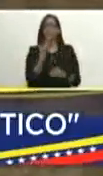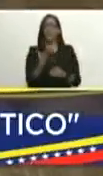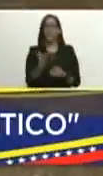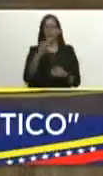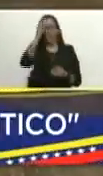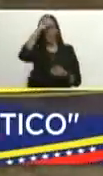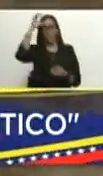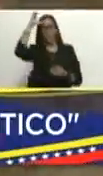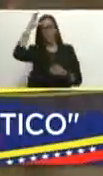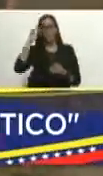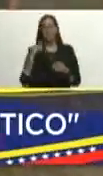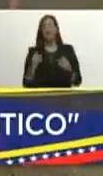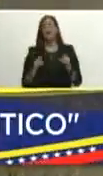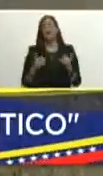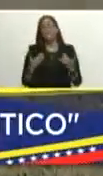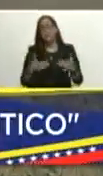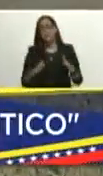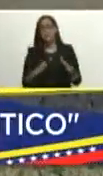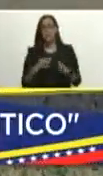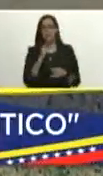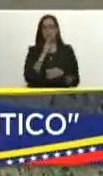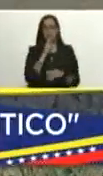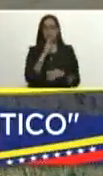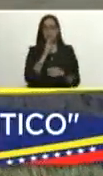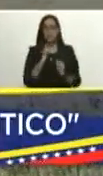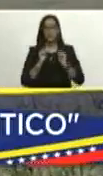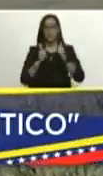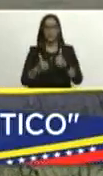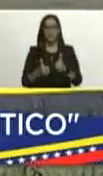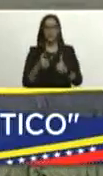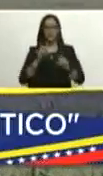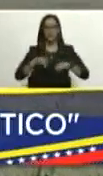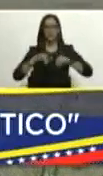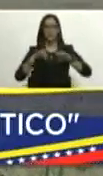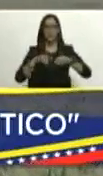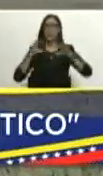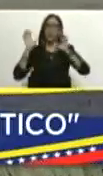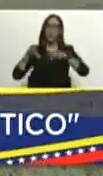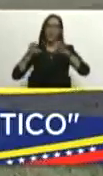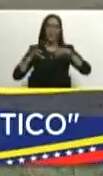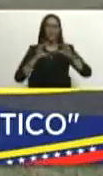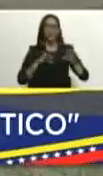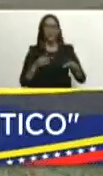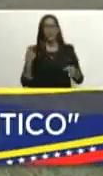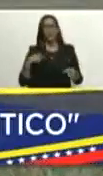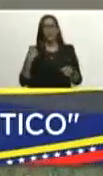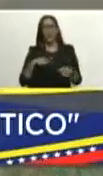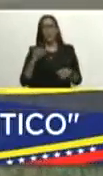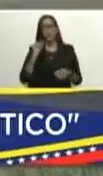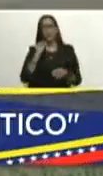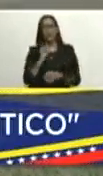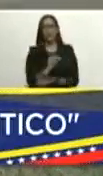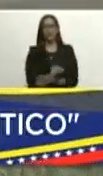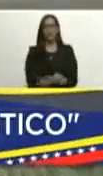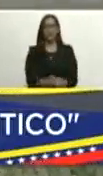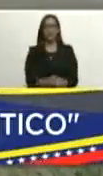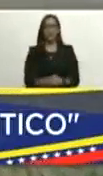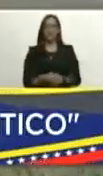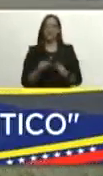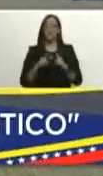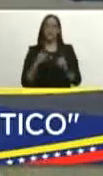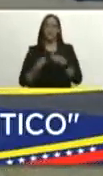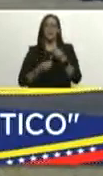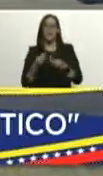difícil que fue en un comienzo la siembra por las altas cantidades de lluvia que tuvimos en un momento, pero hicimos el